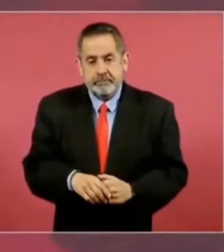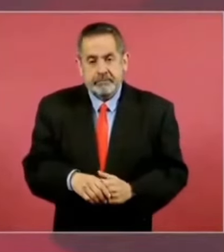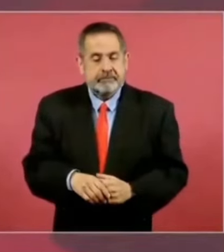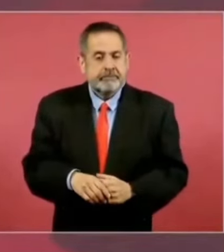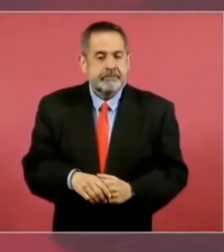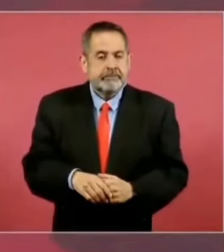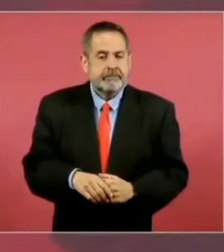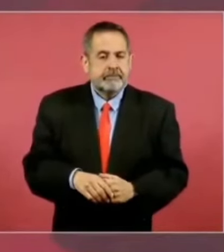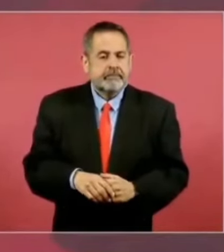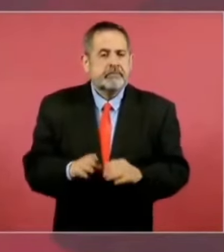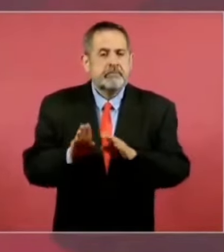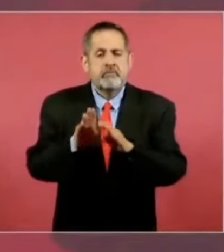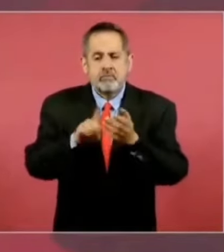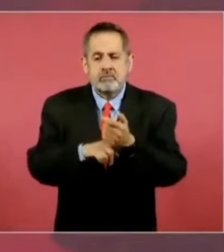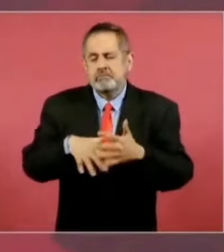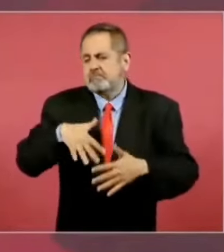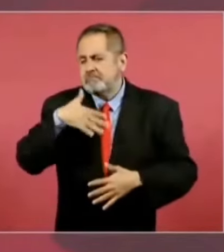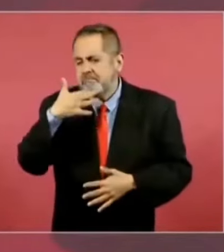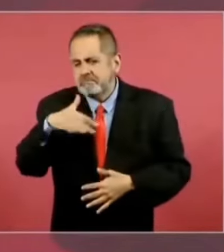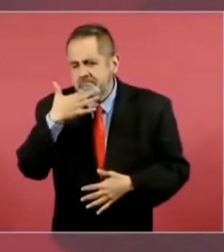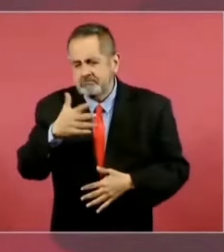El no permitir la corrupción